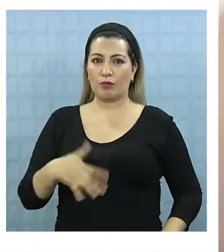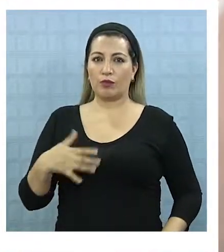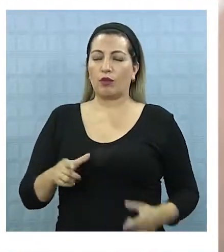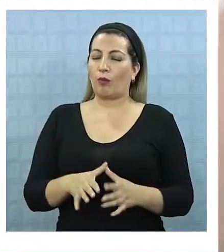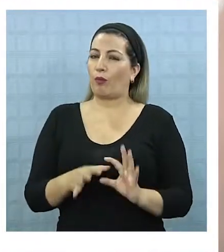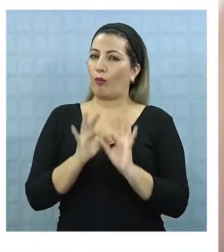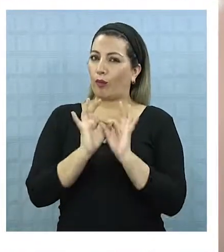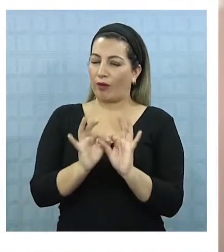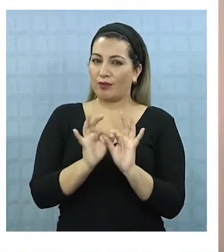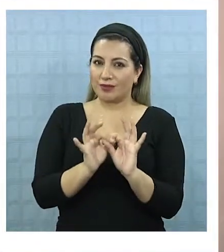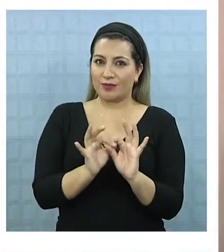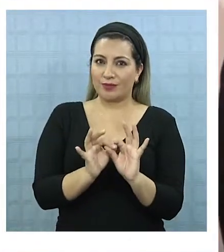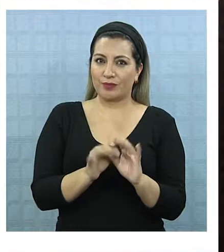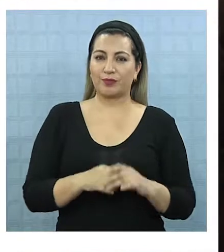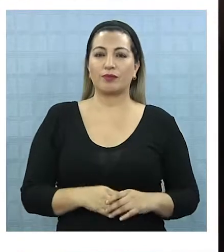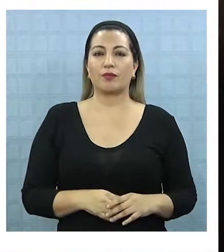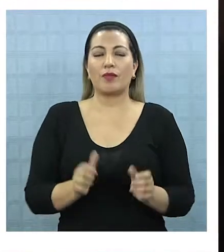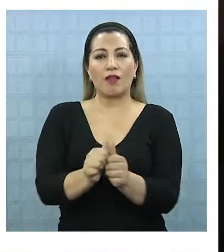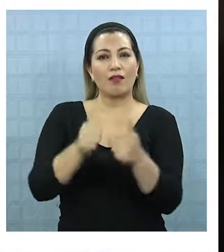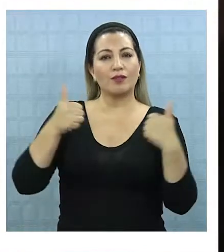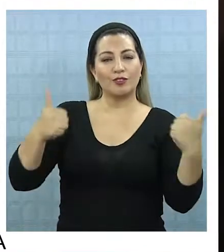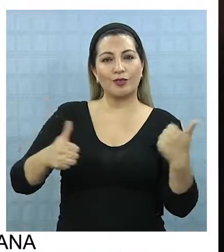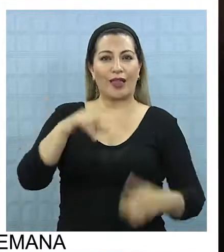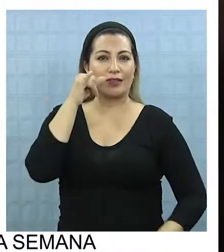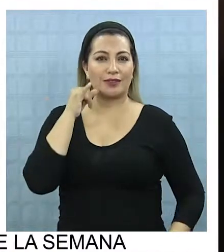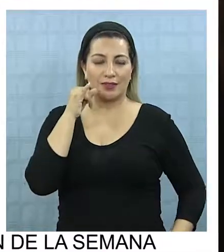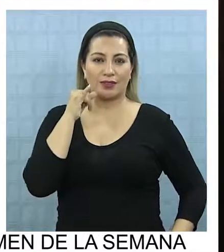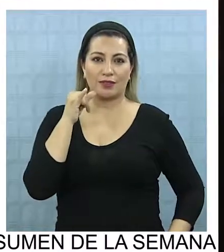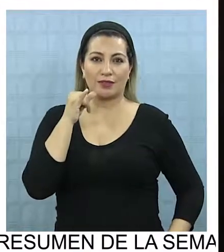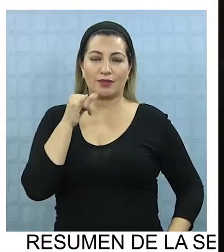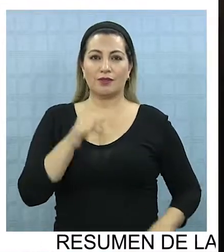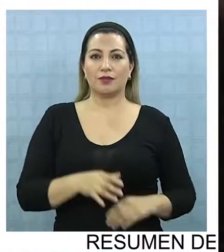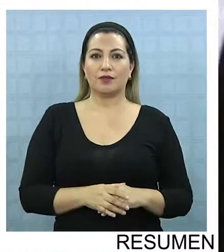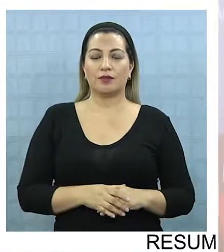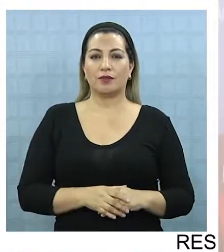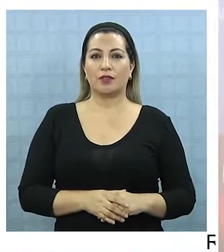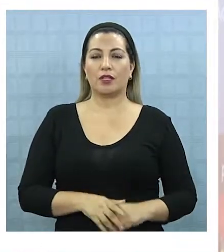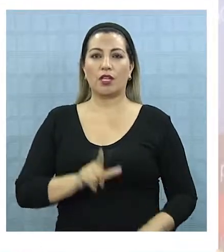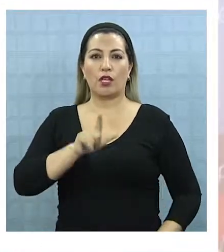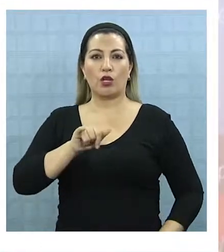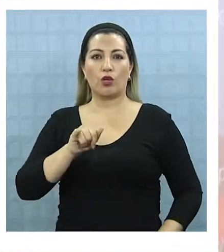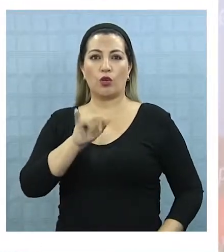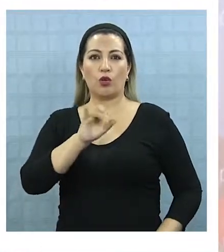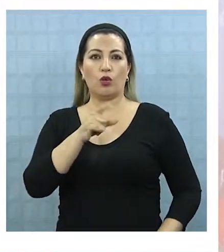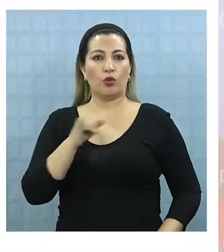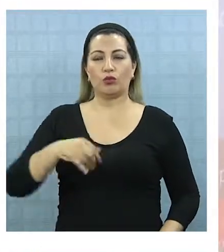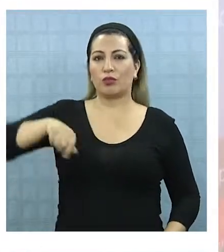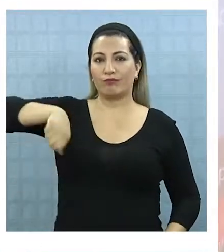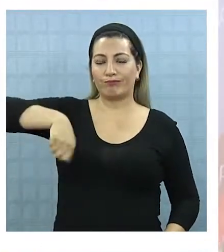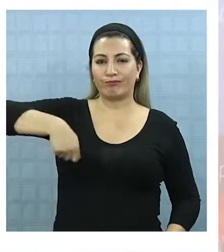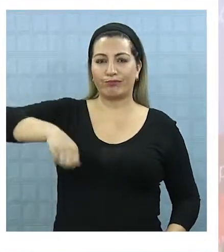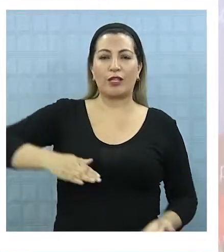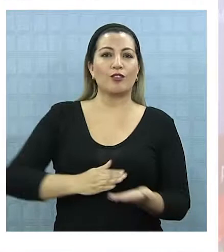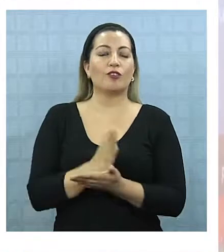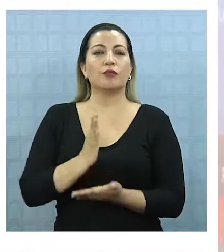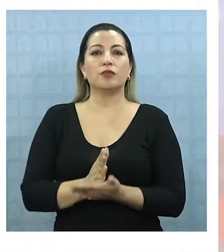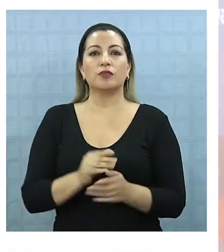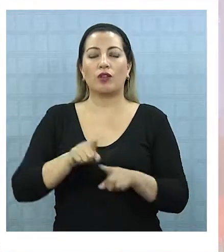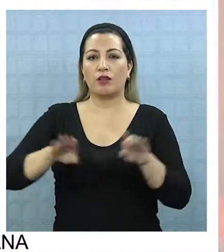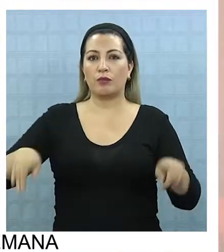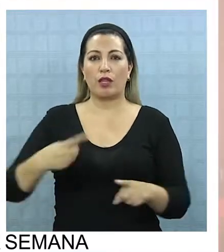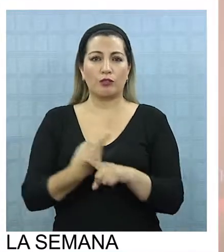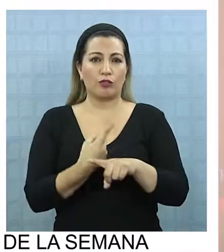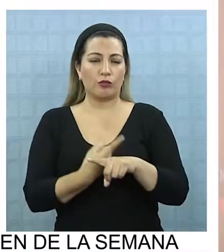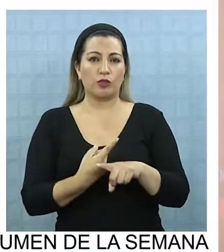estamos muy agradecidos a nuestras autoridades regionales, senadora Luz Ebersperger, que se ha iniciado esa mesa y